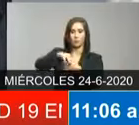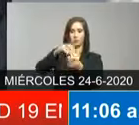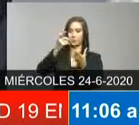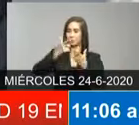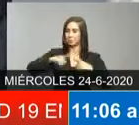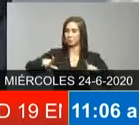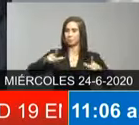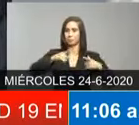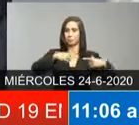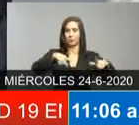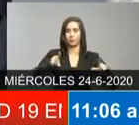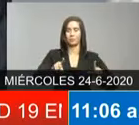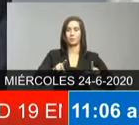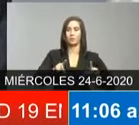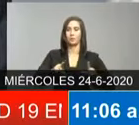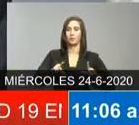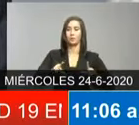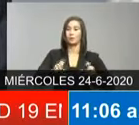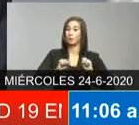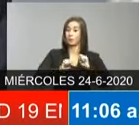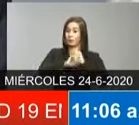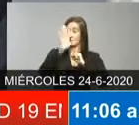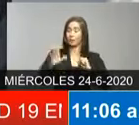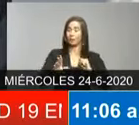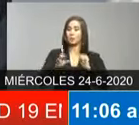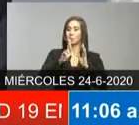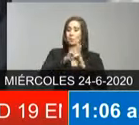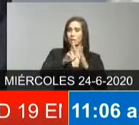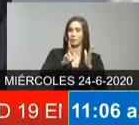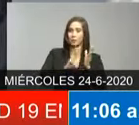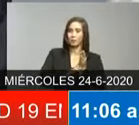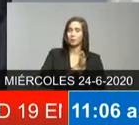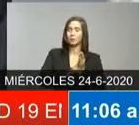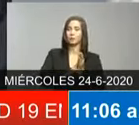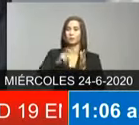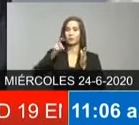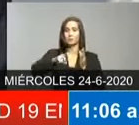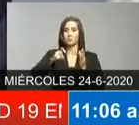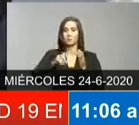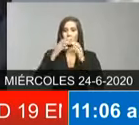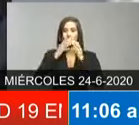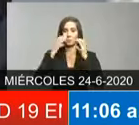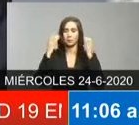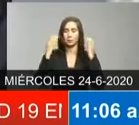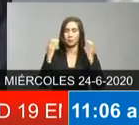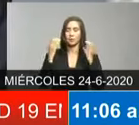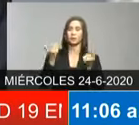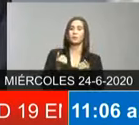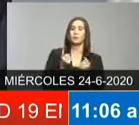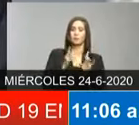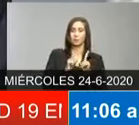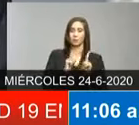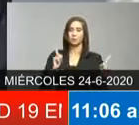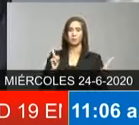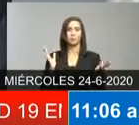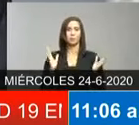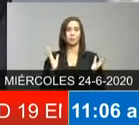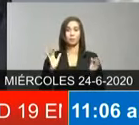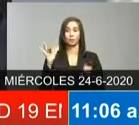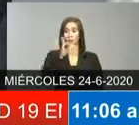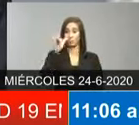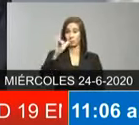siga el protocolo establecido para las votaciones que como usted dijo en Nueva York se ha llevado a cabo bien